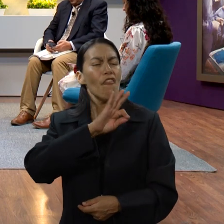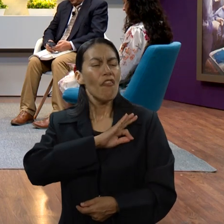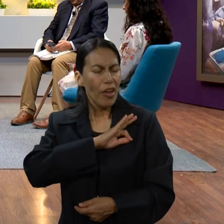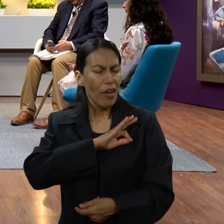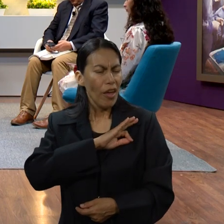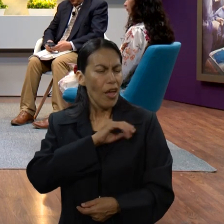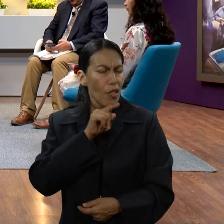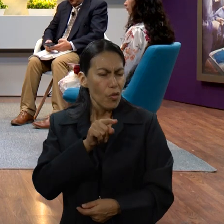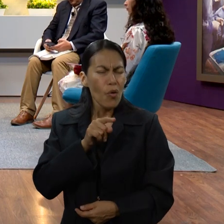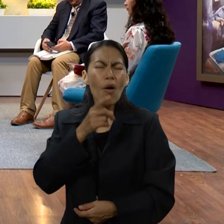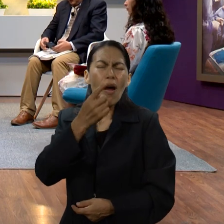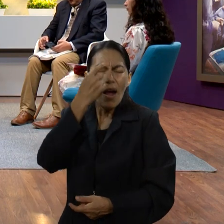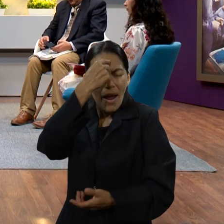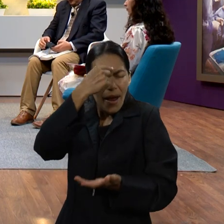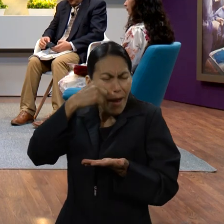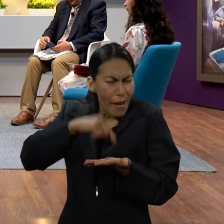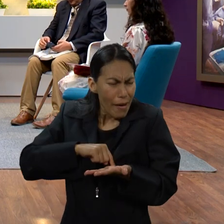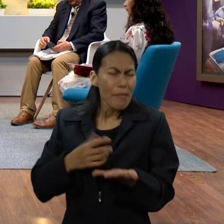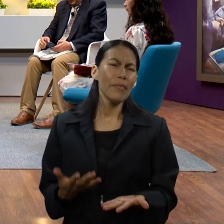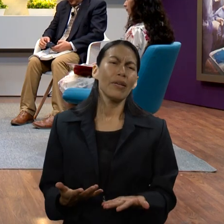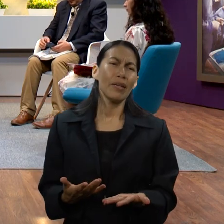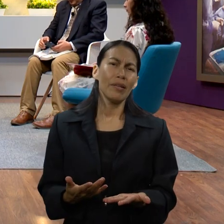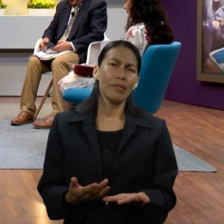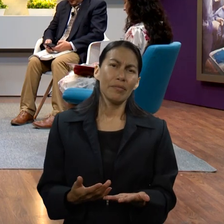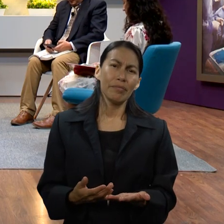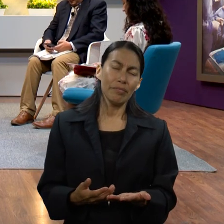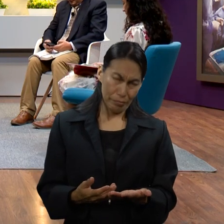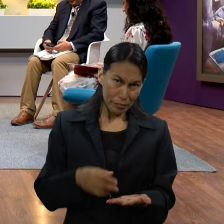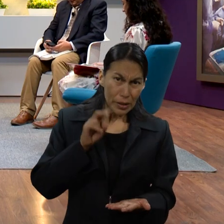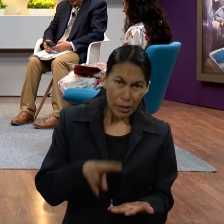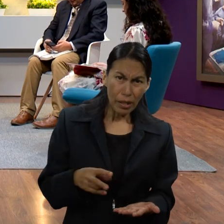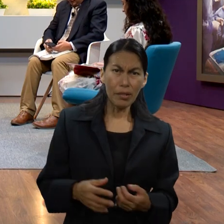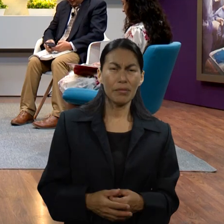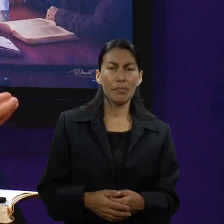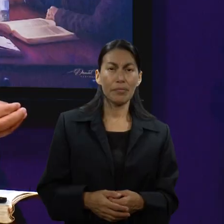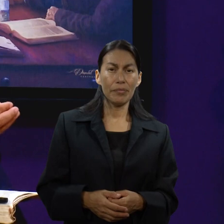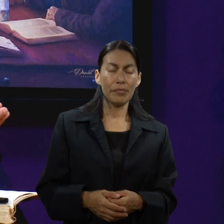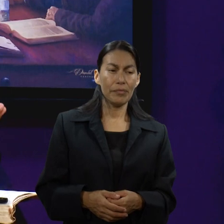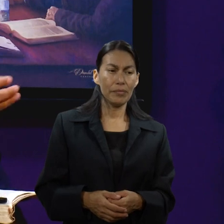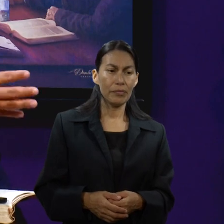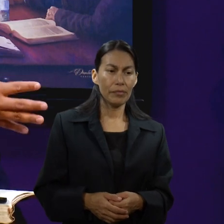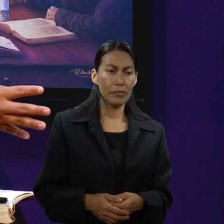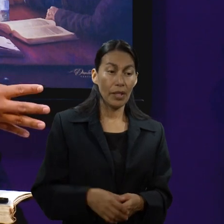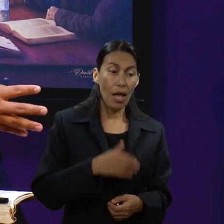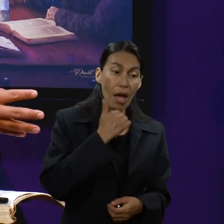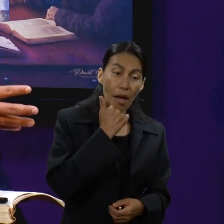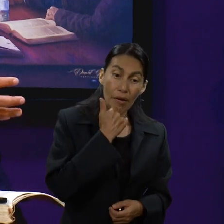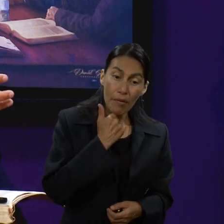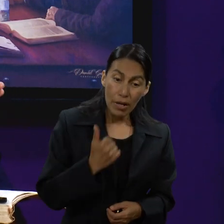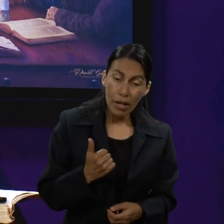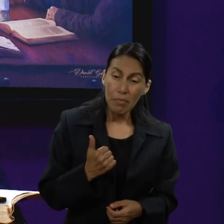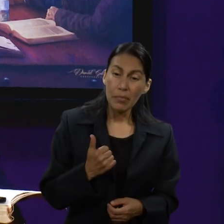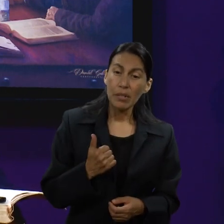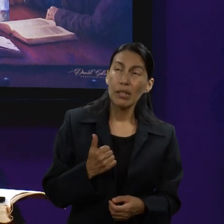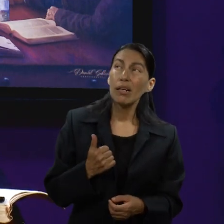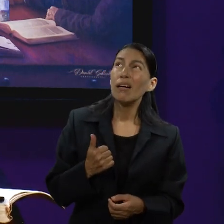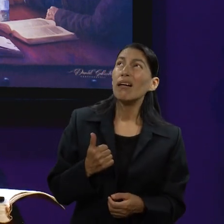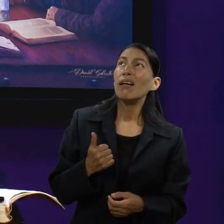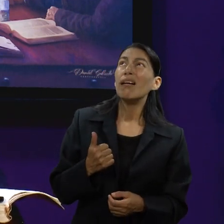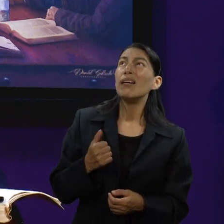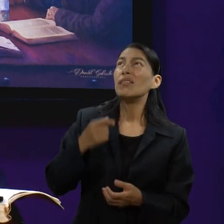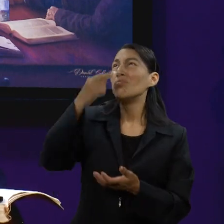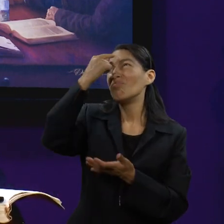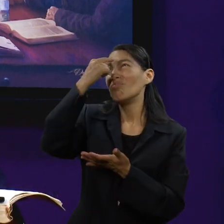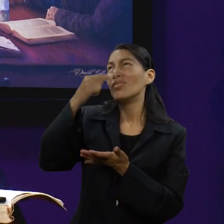tengas fe, es que me creas. Porque realmente es lo que ha pasado en historia o pasó con Abraham. Él dejó de